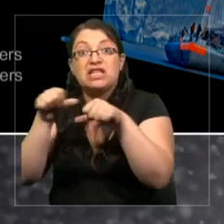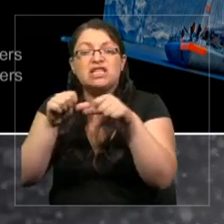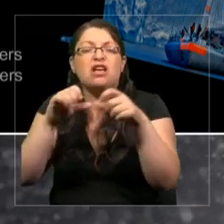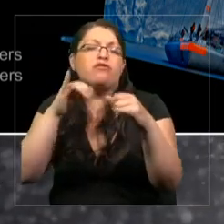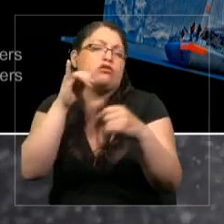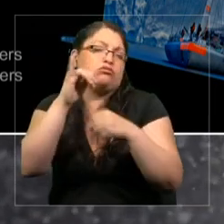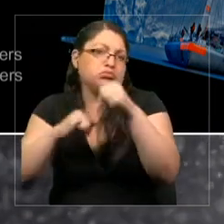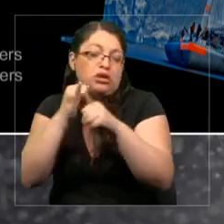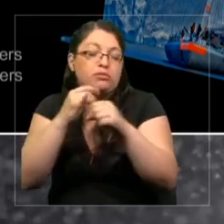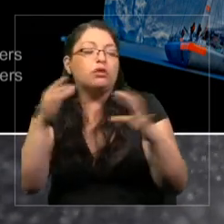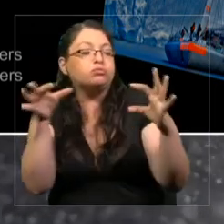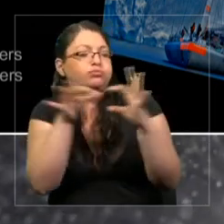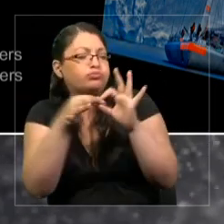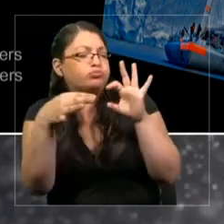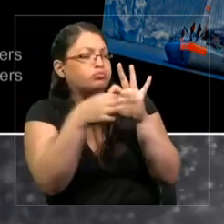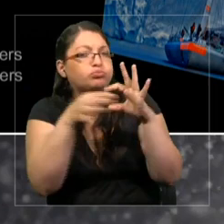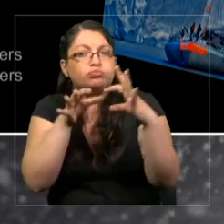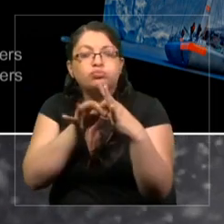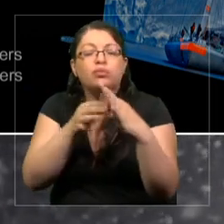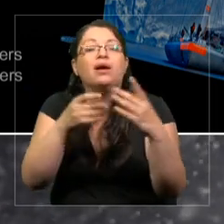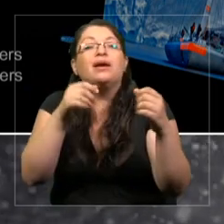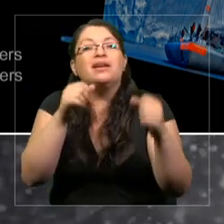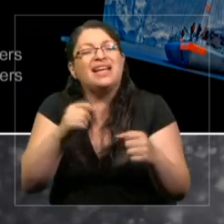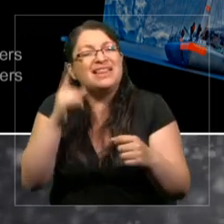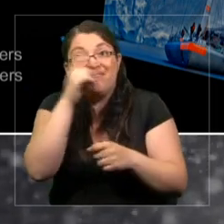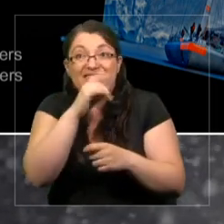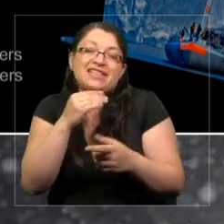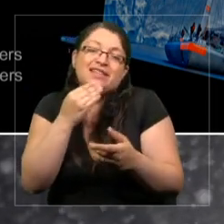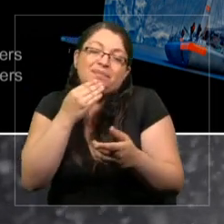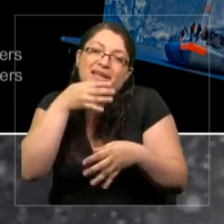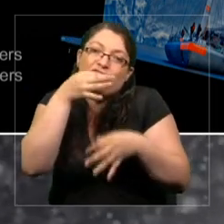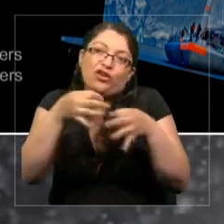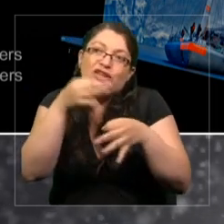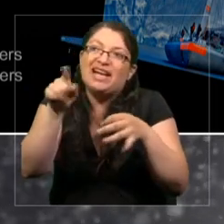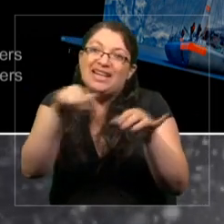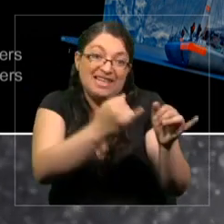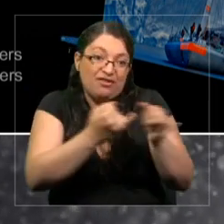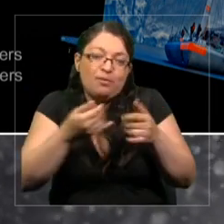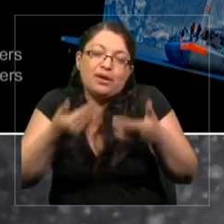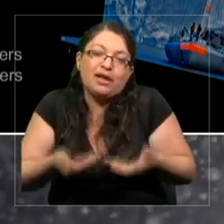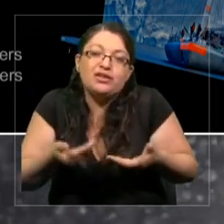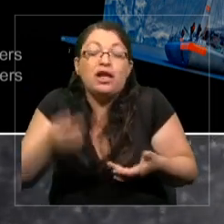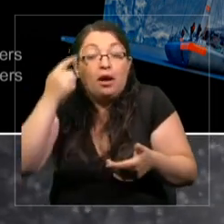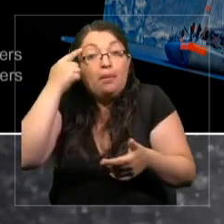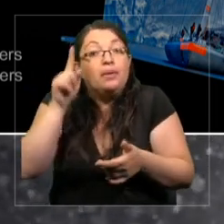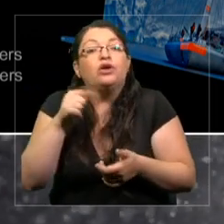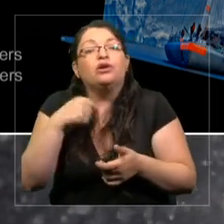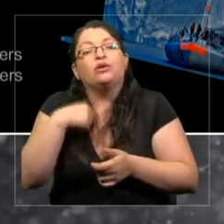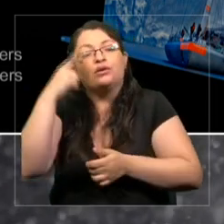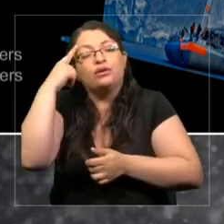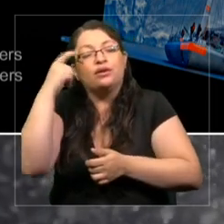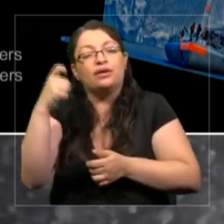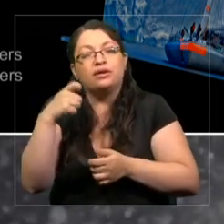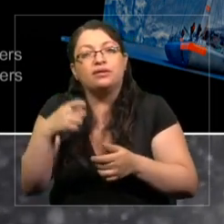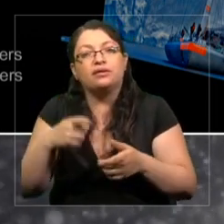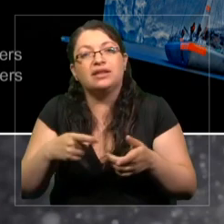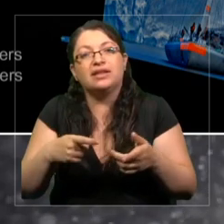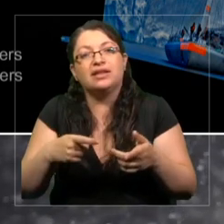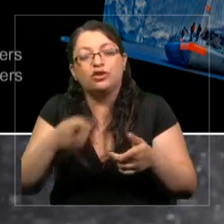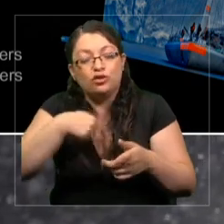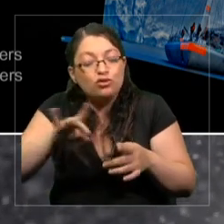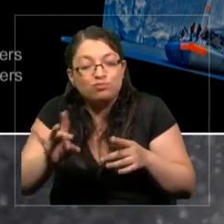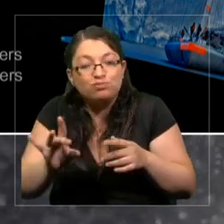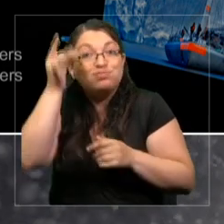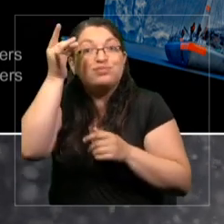Es muy difícil contarles a ustedes estos datos en este momento, pero yo creo que descubrimos